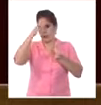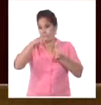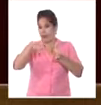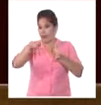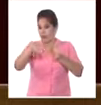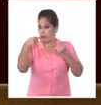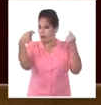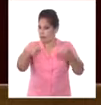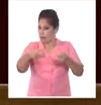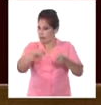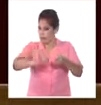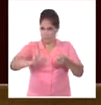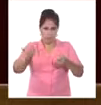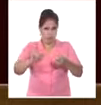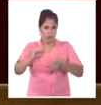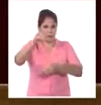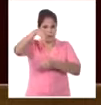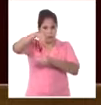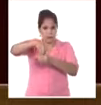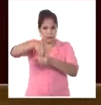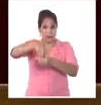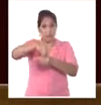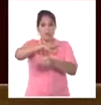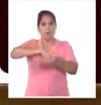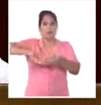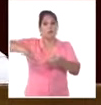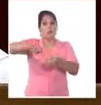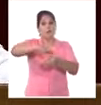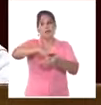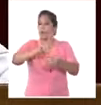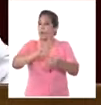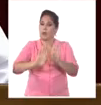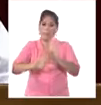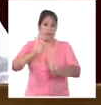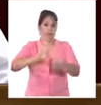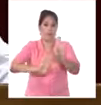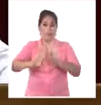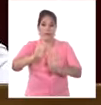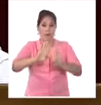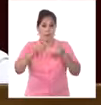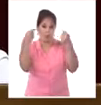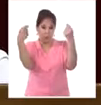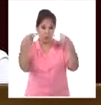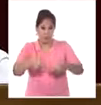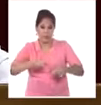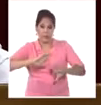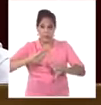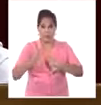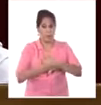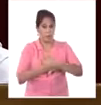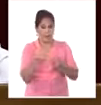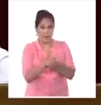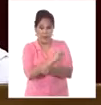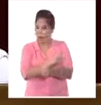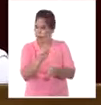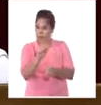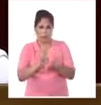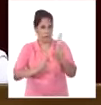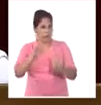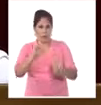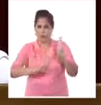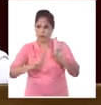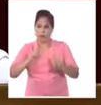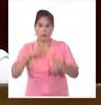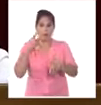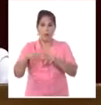autodeterminación la integridad territorial y el rechazo al terrorismo y la imposición de sanciones económicas por parte de potencias